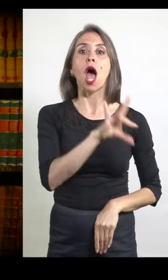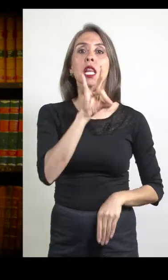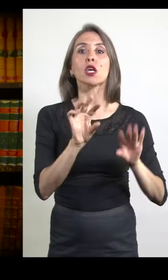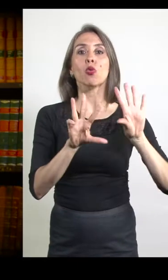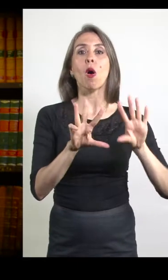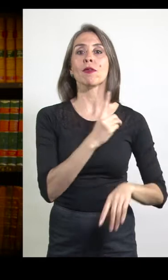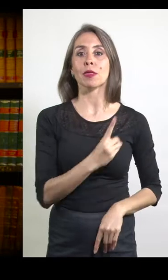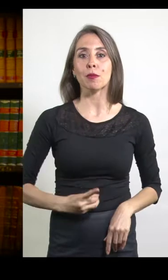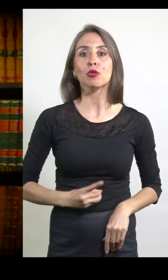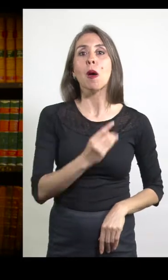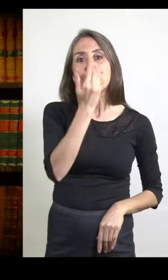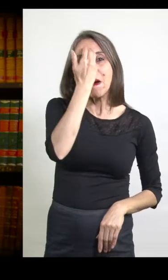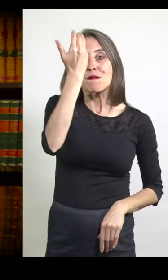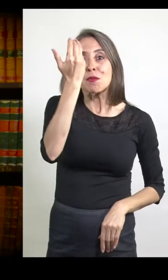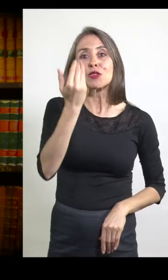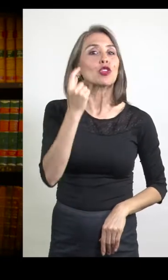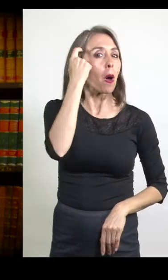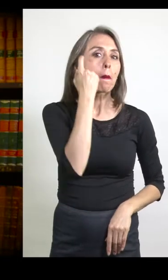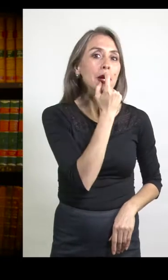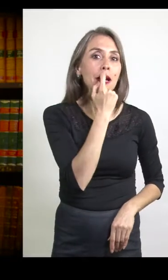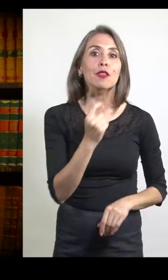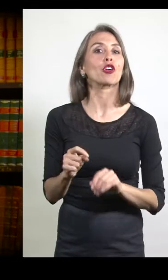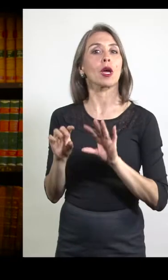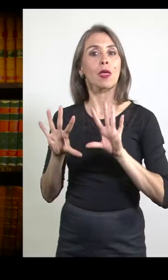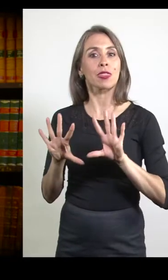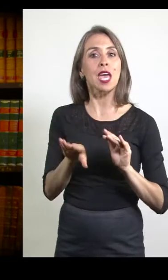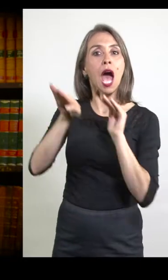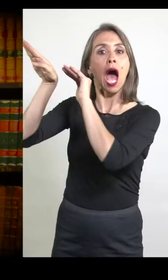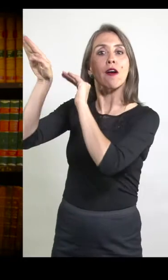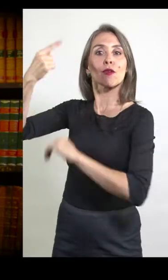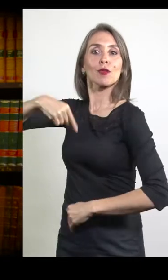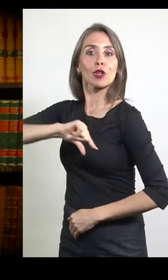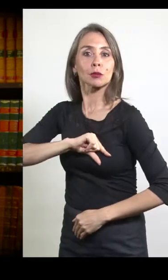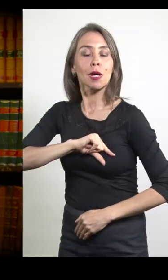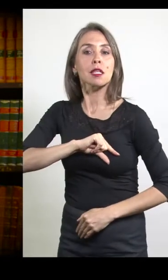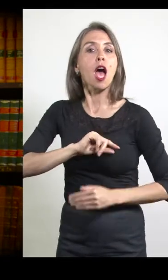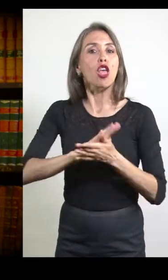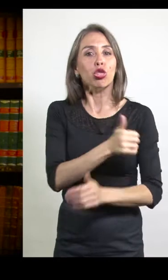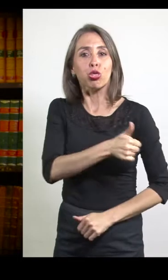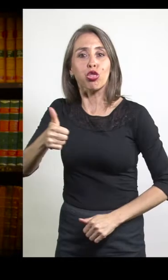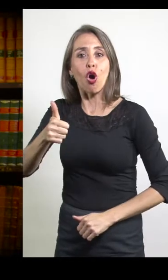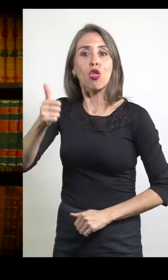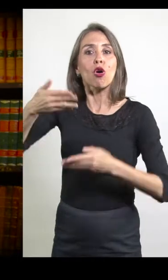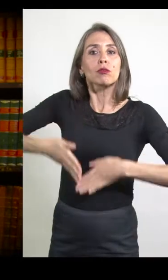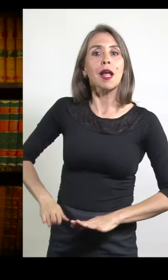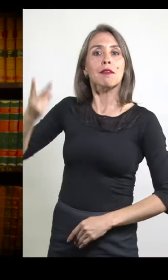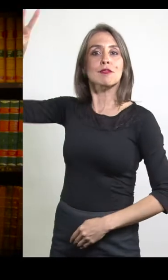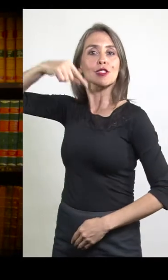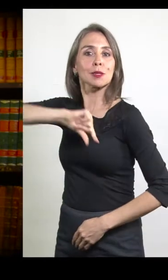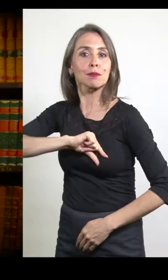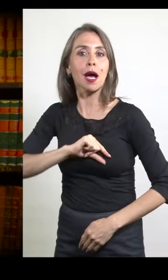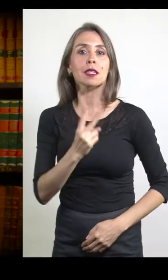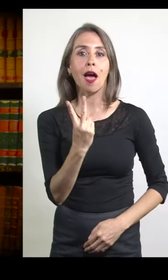destacado de ellos fue Bernardo Higgins. Diez pro-hispanos, casi todos de origen español. Y veinte,